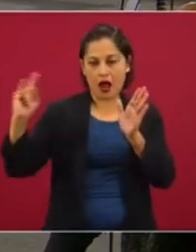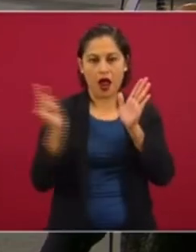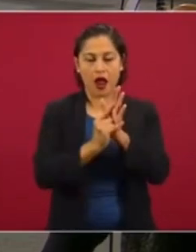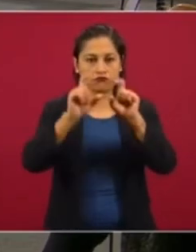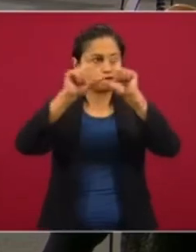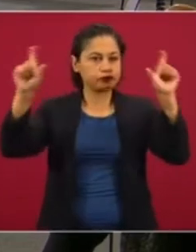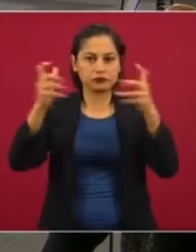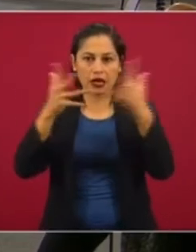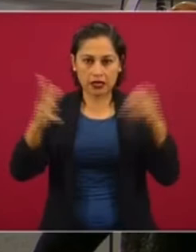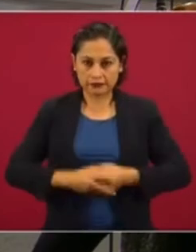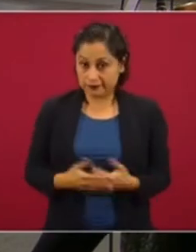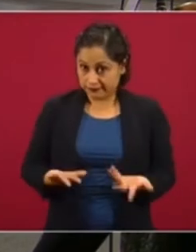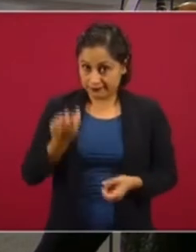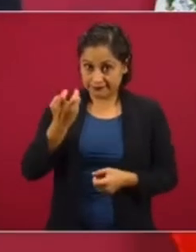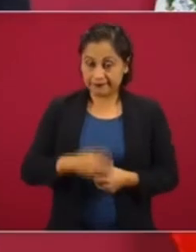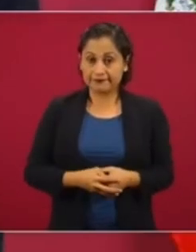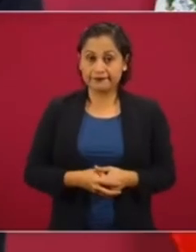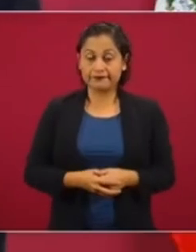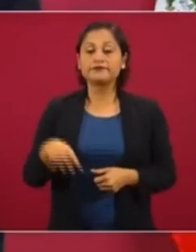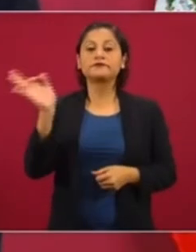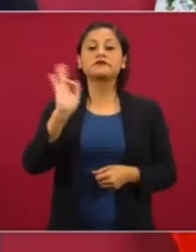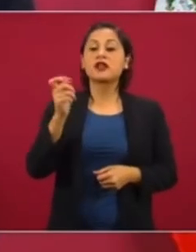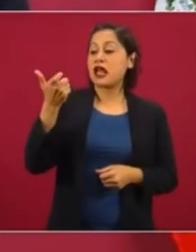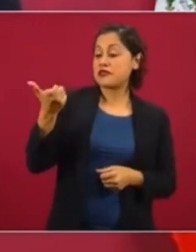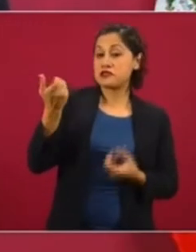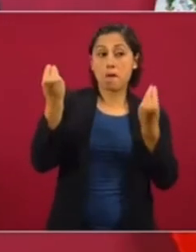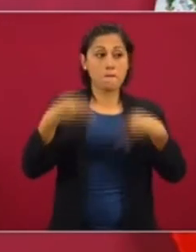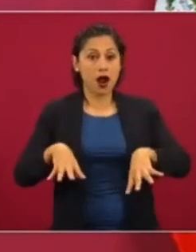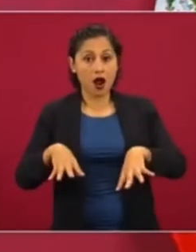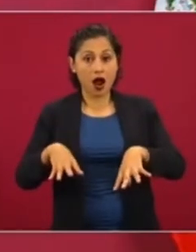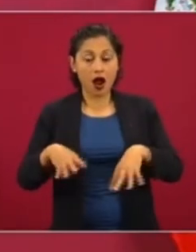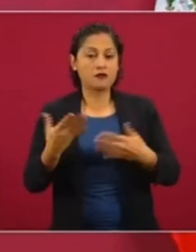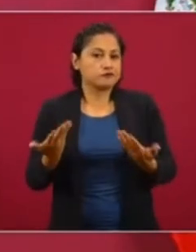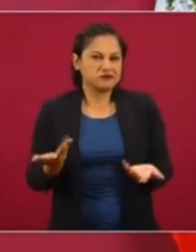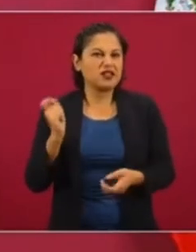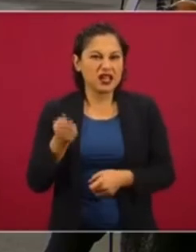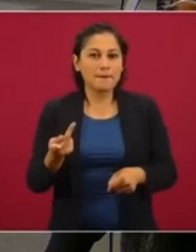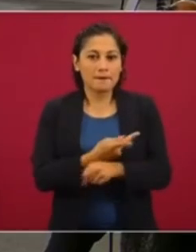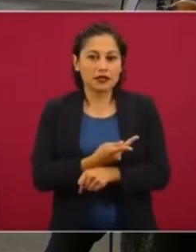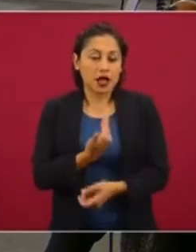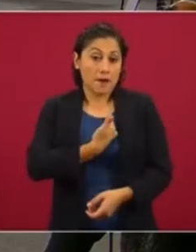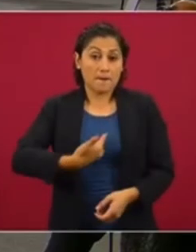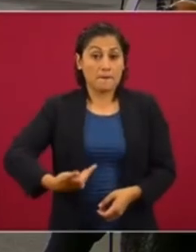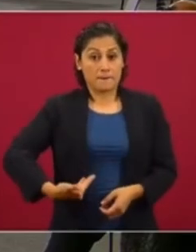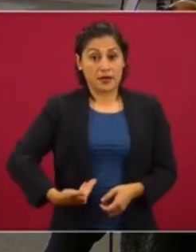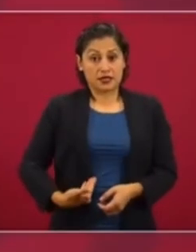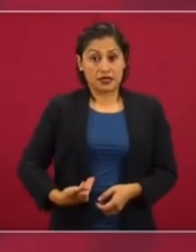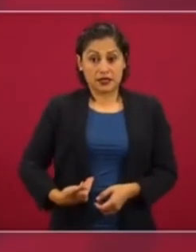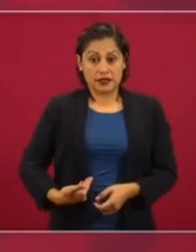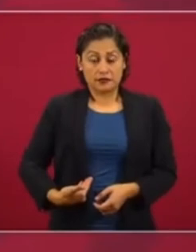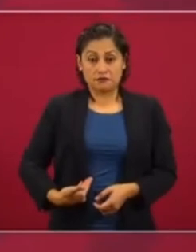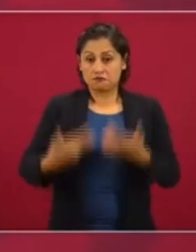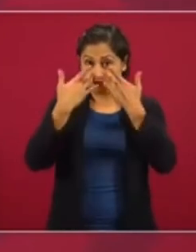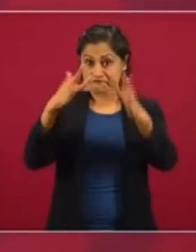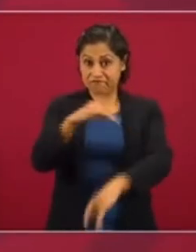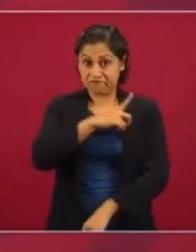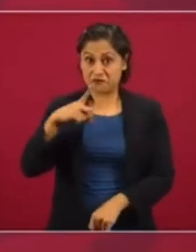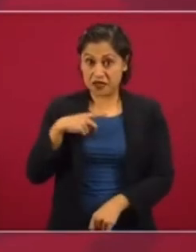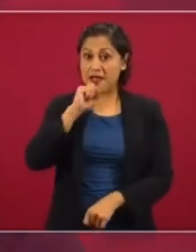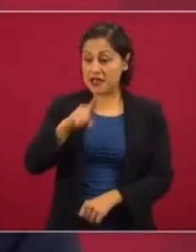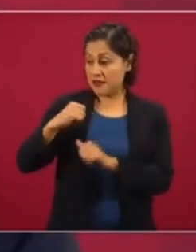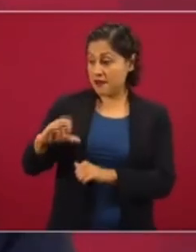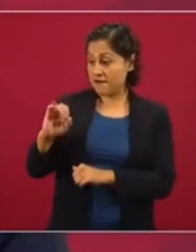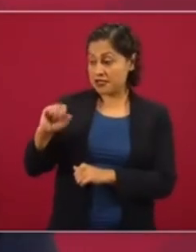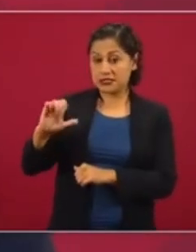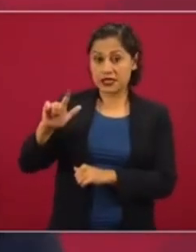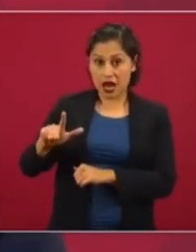reforma. Pero, si desaparece el dinero, pues tendría que renunciar el presidente y el fiscal, pero no